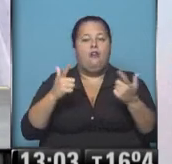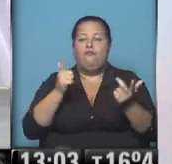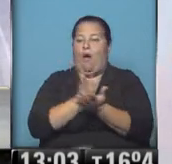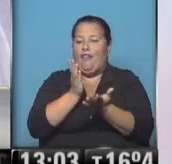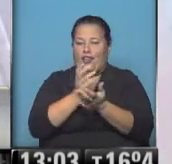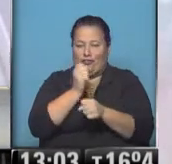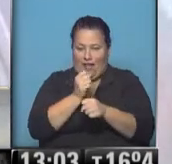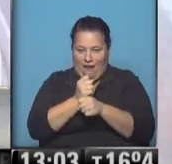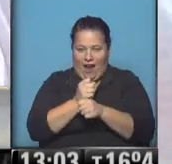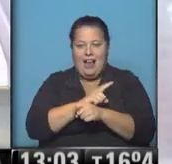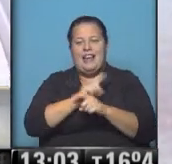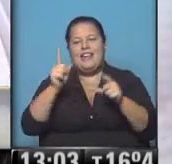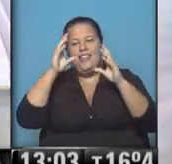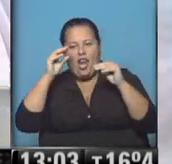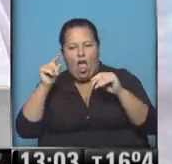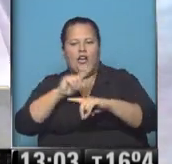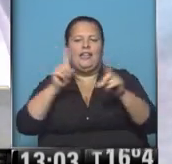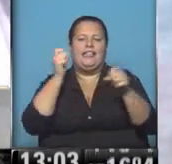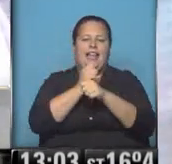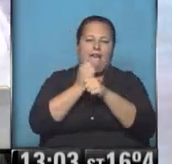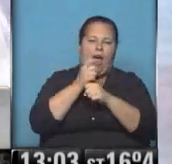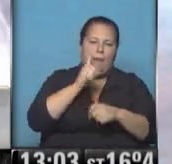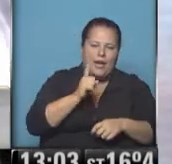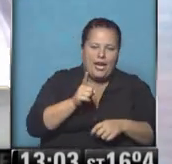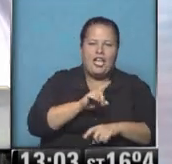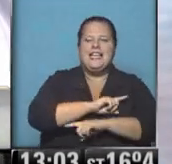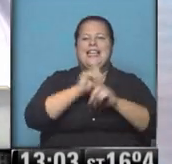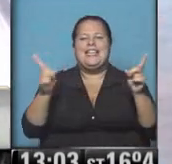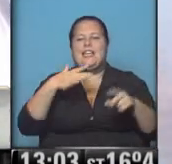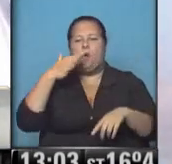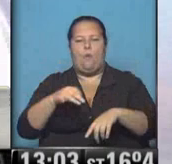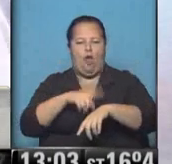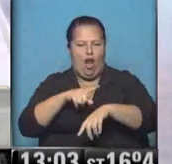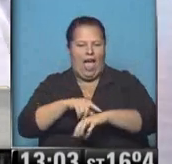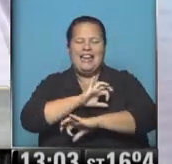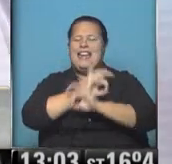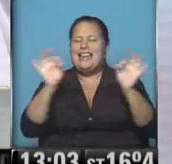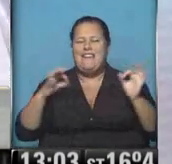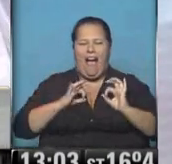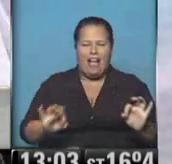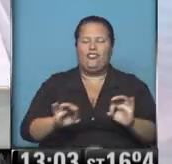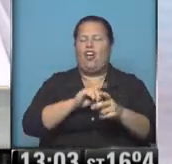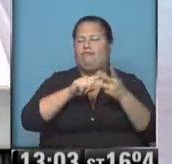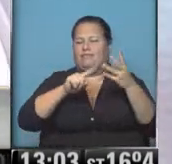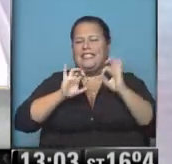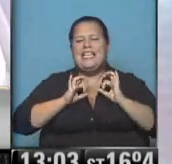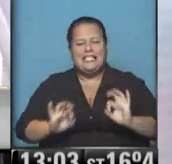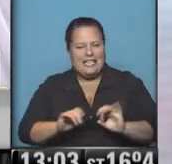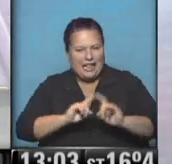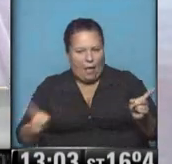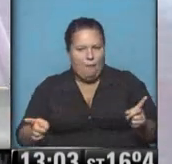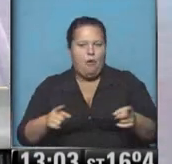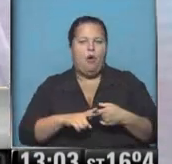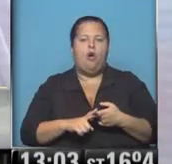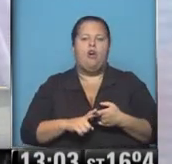los derechos laborales, ni de nocturnidad, ni de trabajo de riesgo, ni de cumplimiento del horario, ni de vacaciones o licencias,